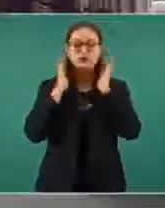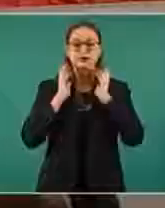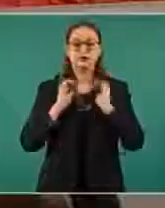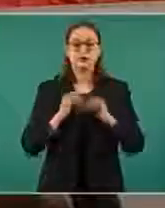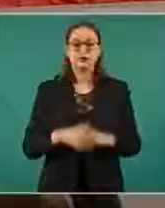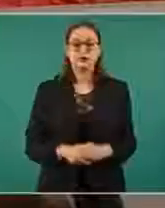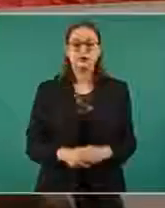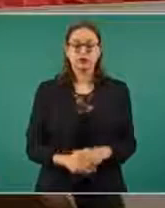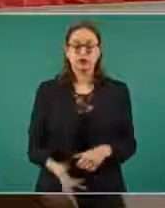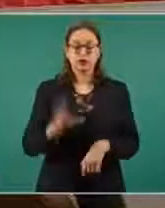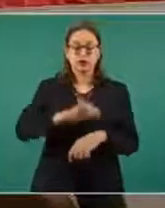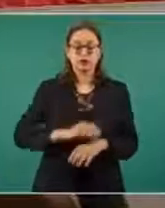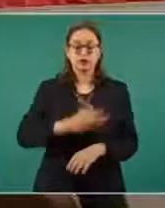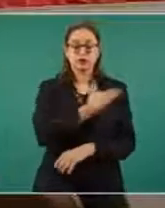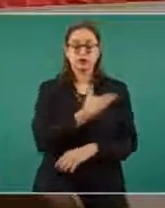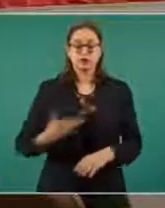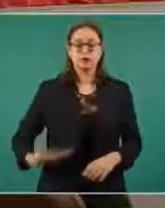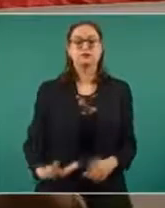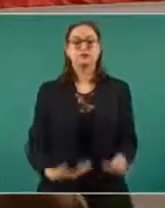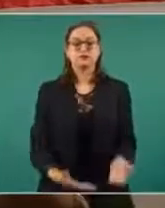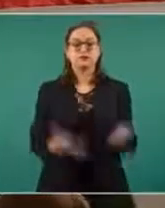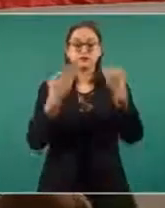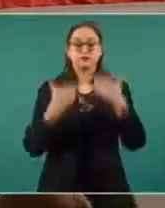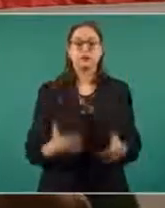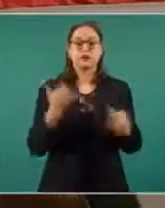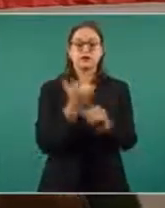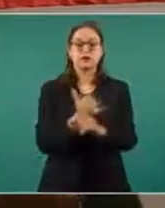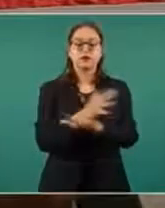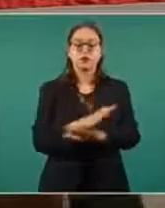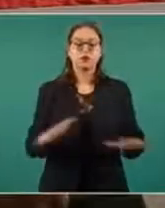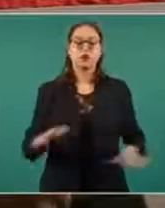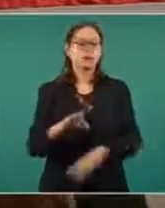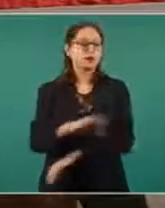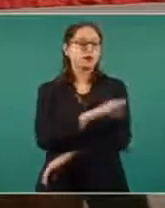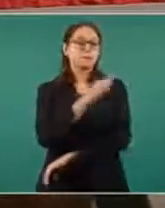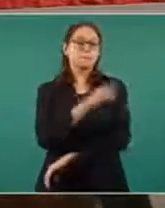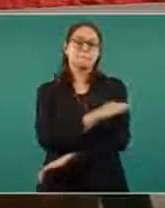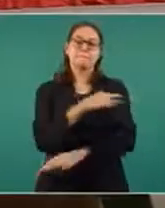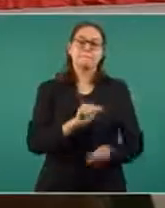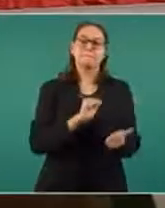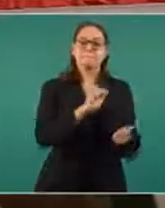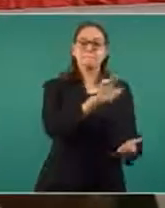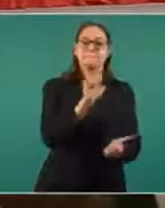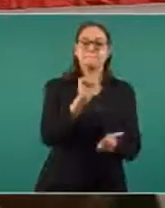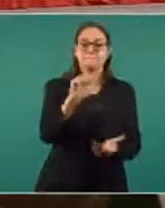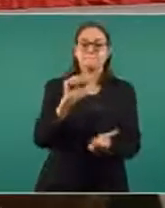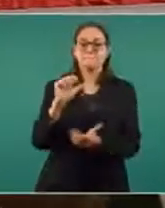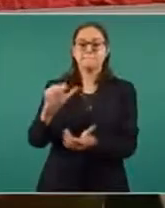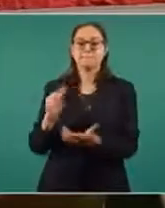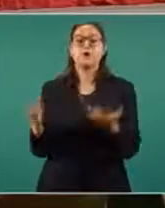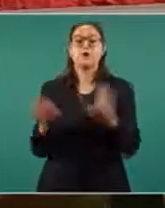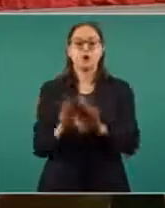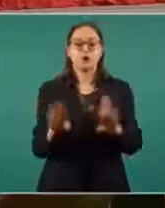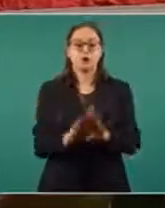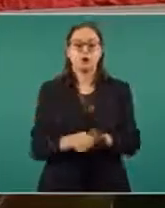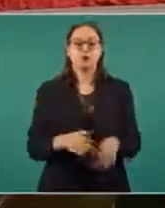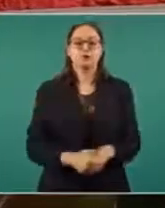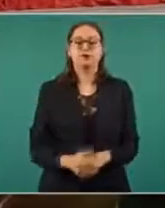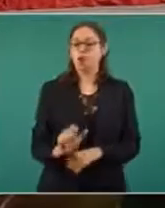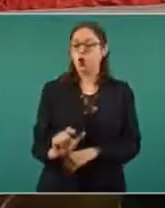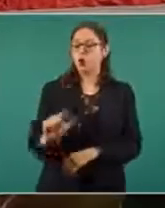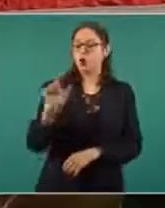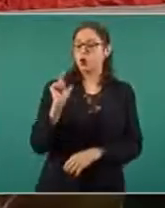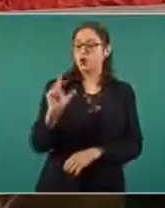Permiso, señor Presidente. Continuamos con el informe de distribución de las vacunas. Lunes, martes y miércoles